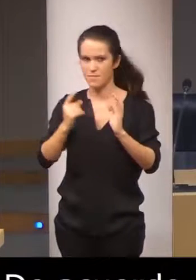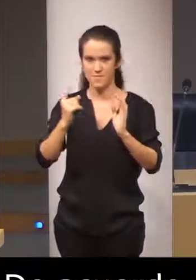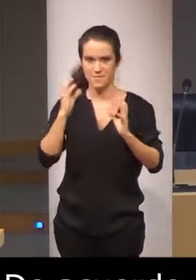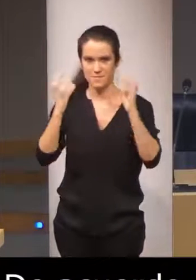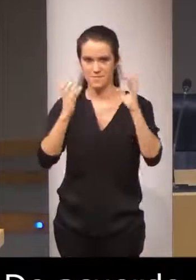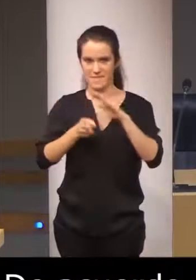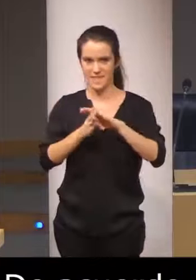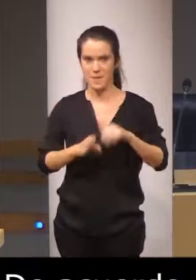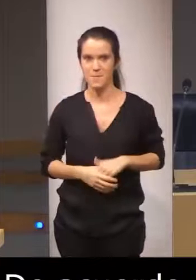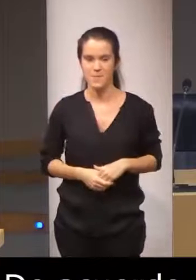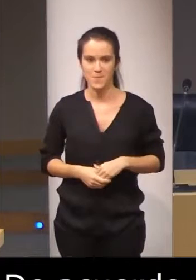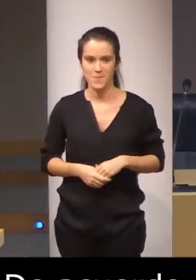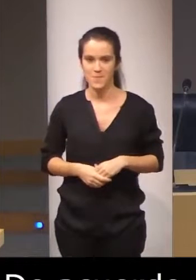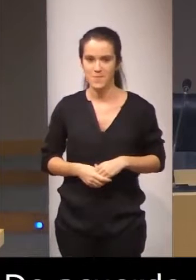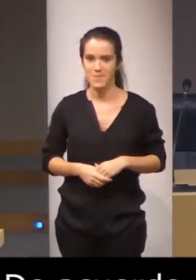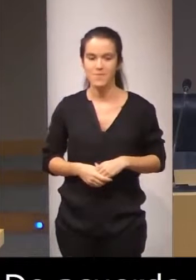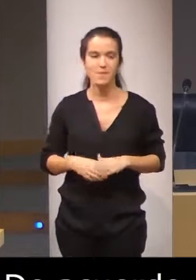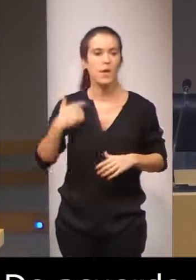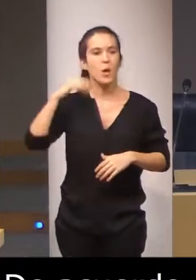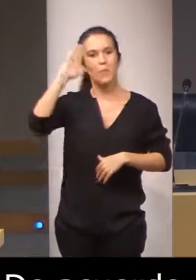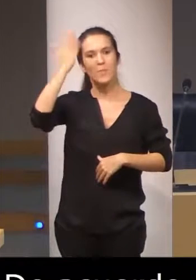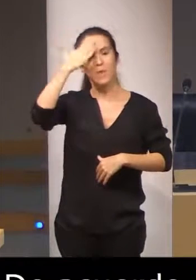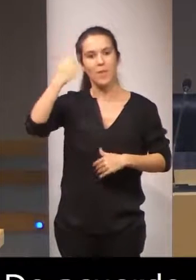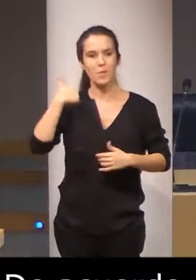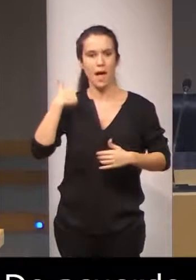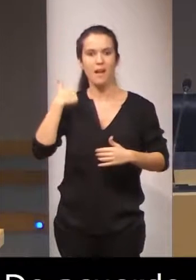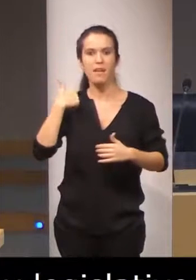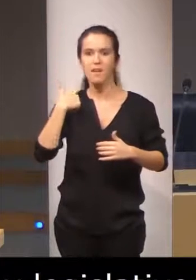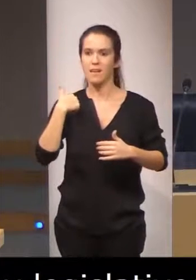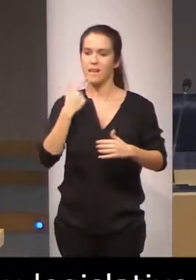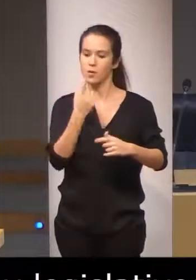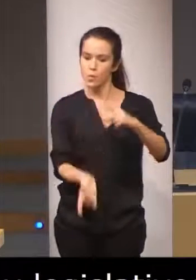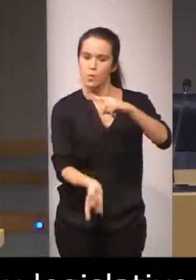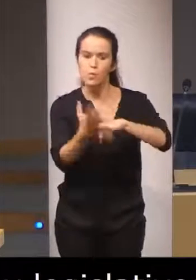atendiendo fundamentalmente al espíritu y finalidad de la norma.